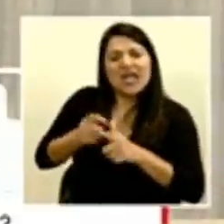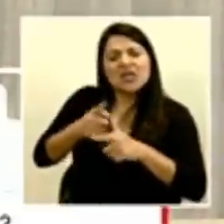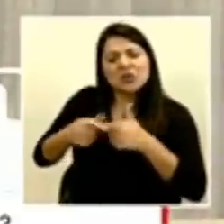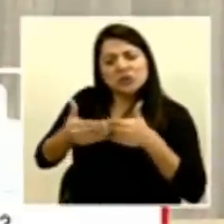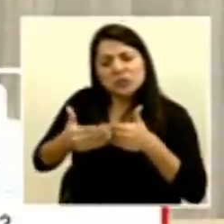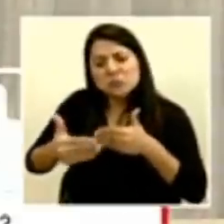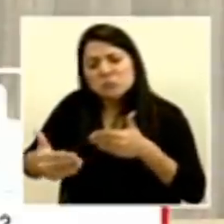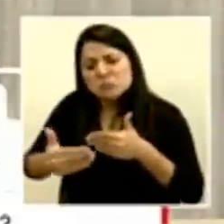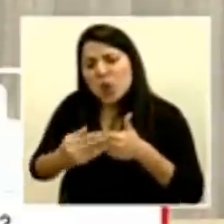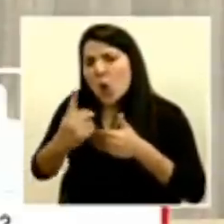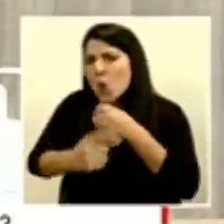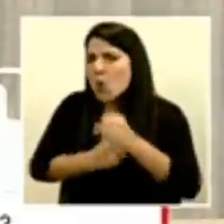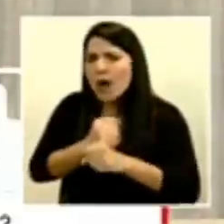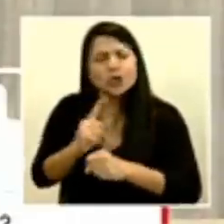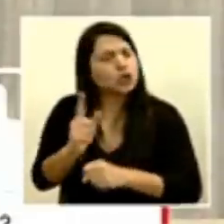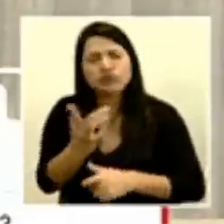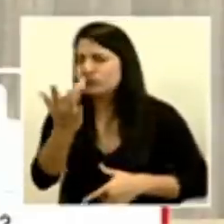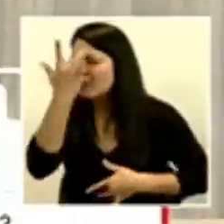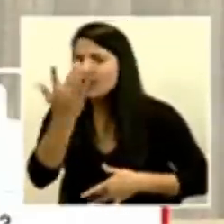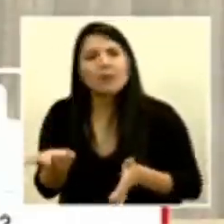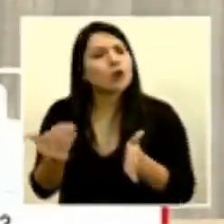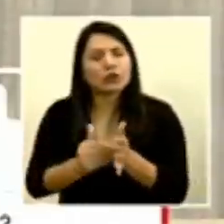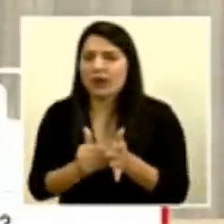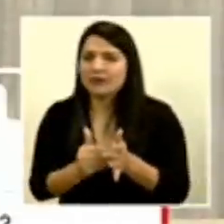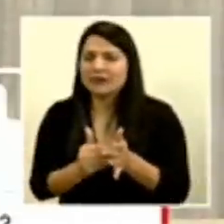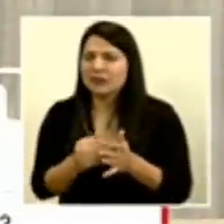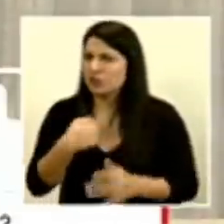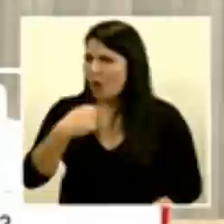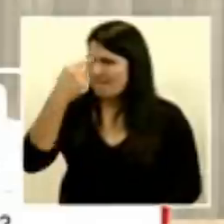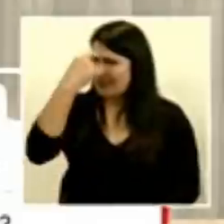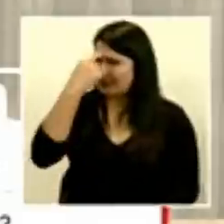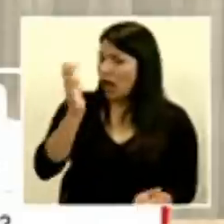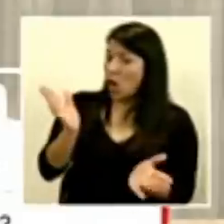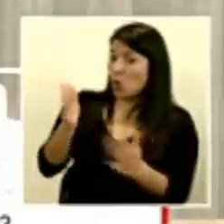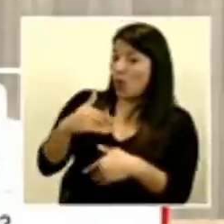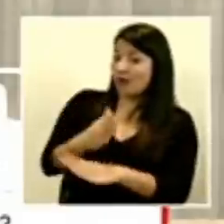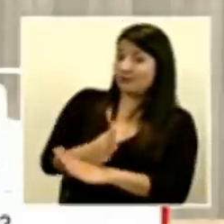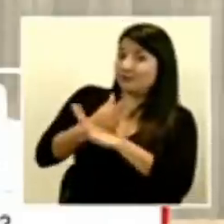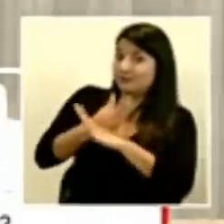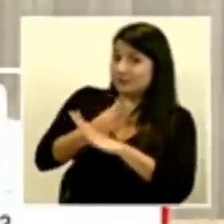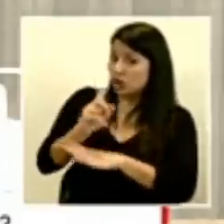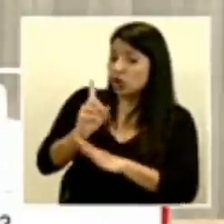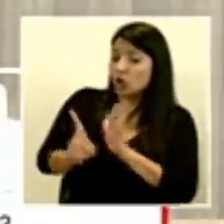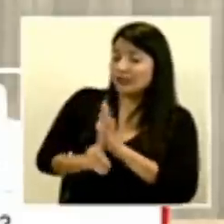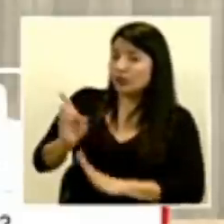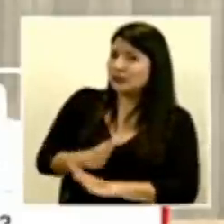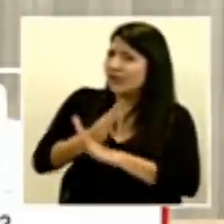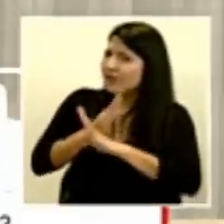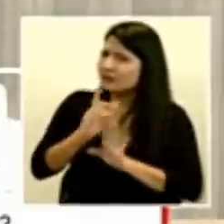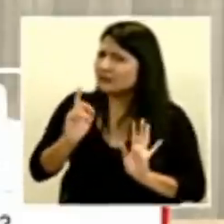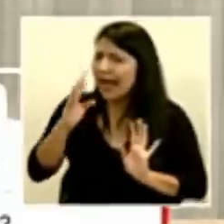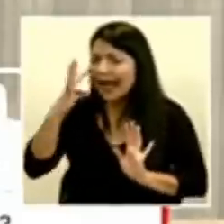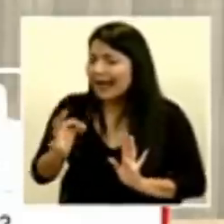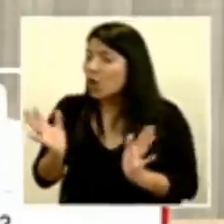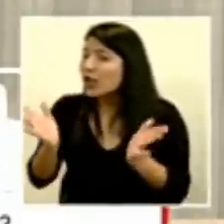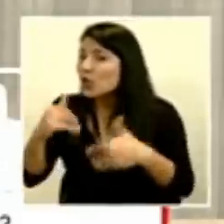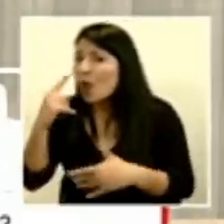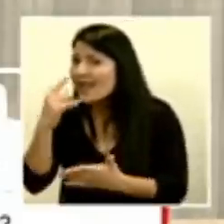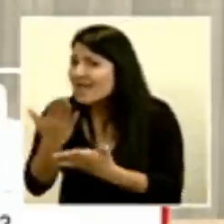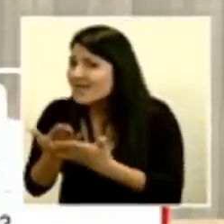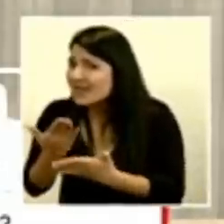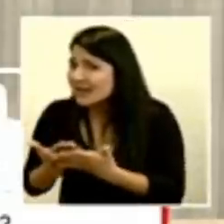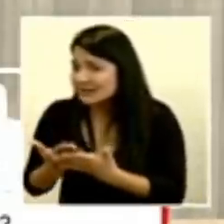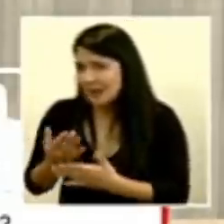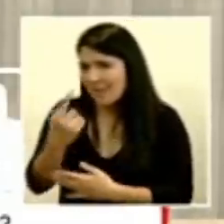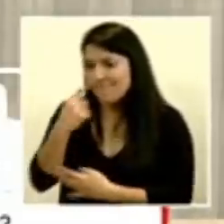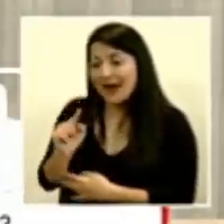Pero pensar en que no hay inmunidad del todo, en realidad, más bien yo diría que no hay evidencia para pensar que esto no es así. Es cierto que se van